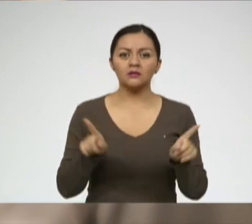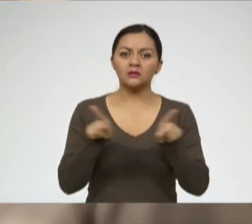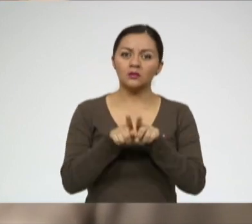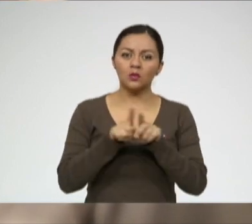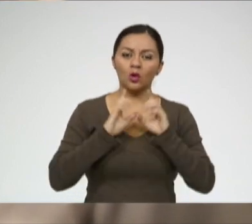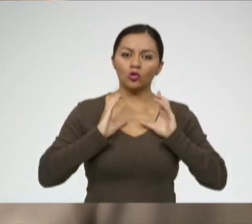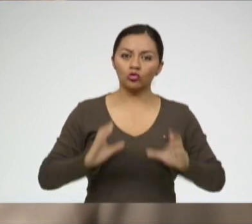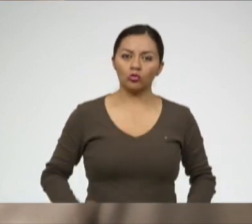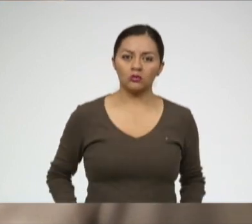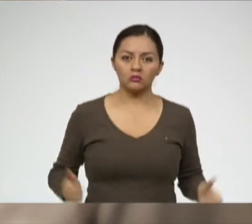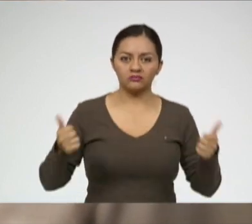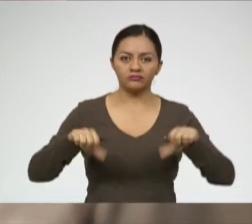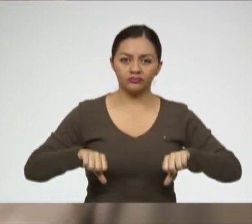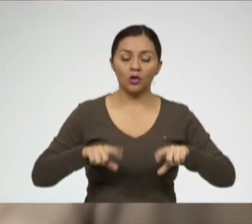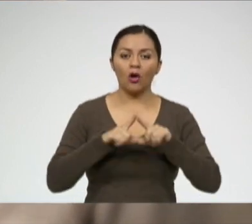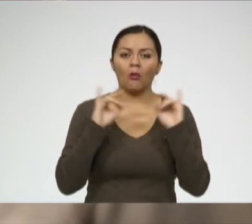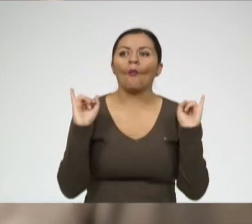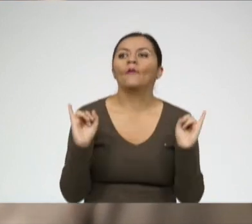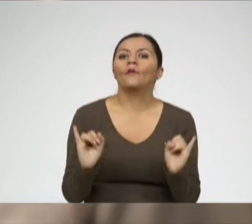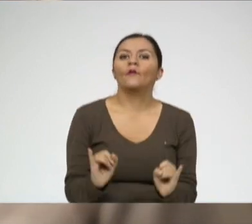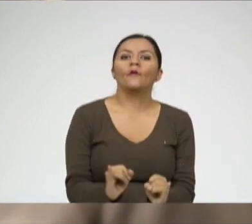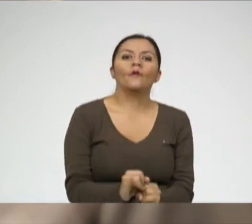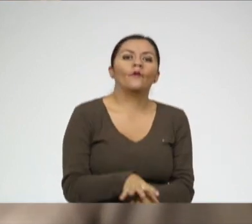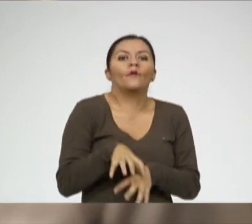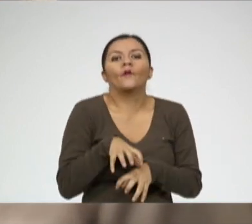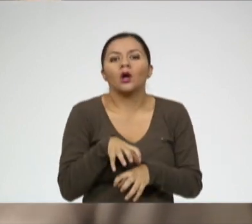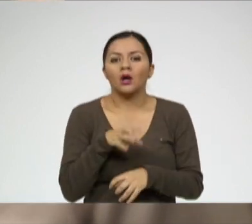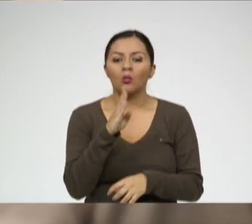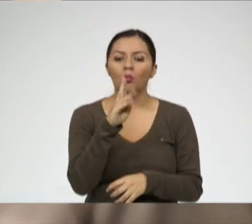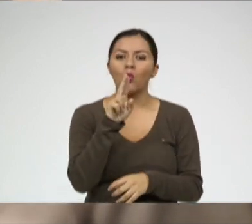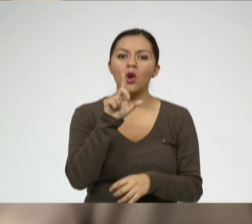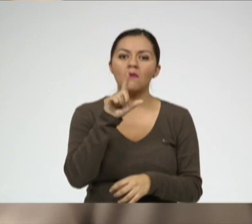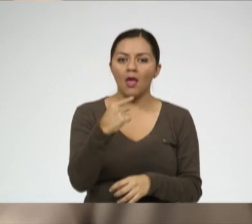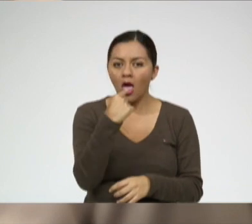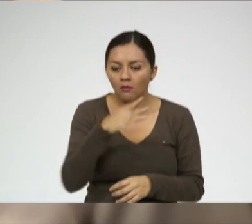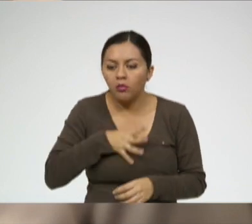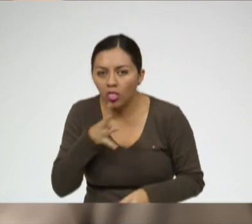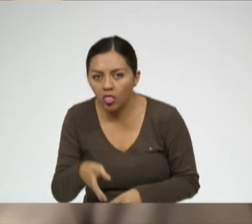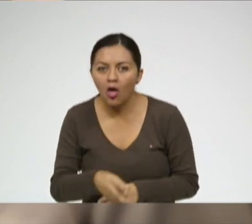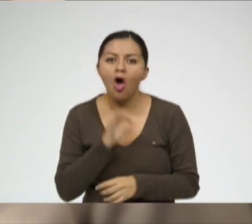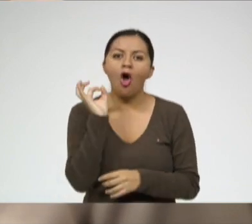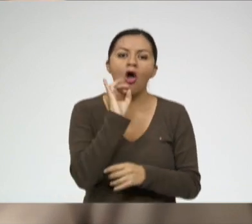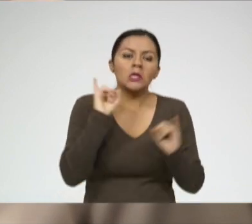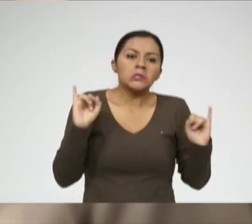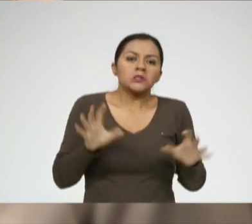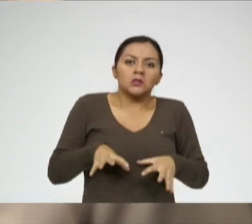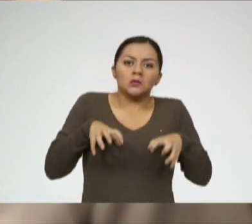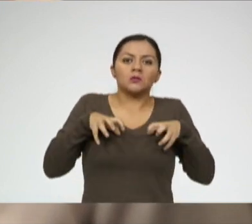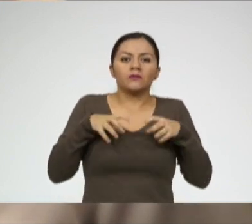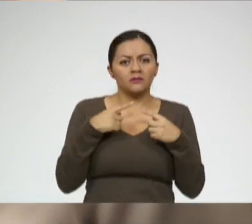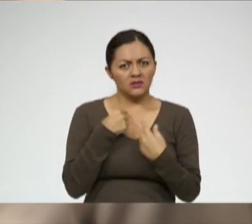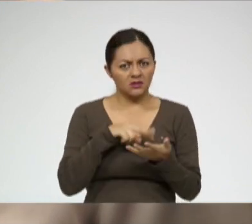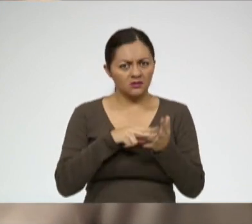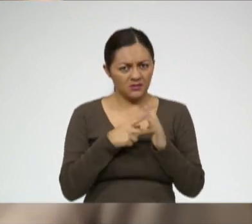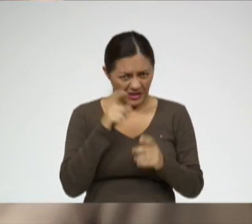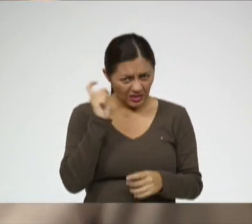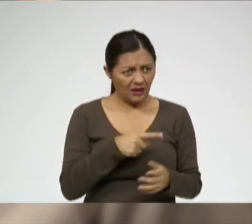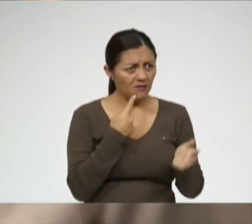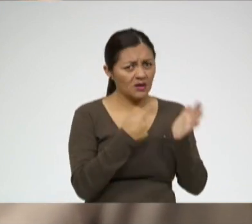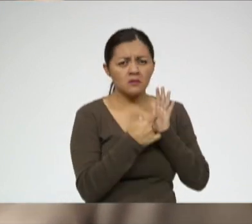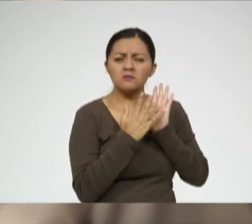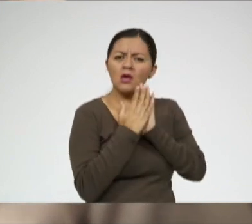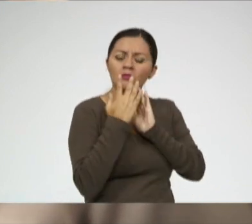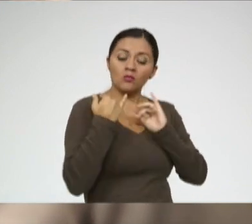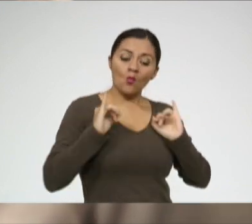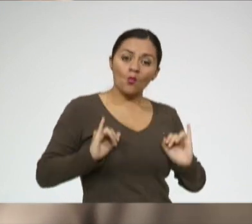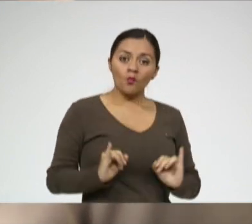conductuales como son una anorexia o como una bulimia. Que no necesariamente para ser anorexico o bulímico tienes que ser delgado. A veces las personas